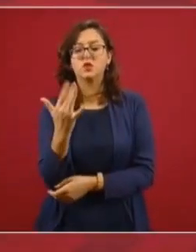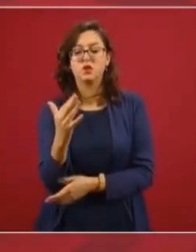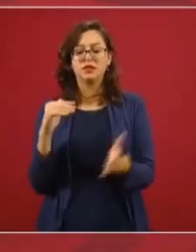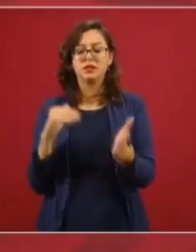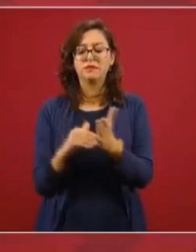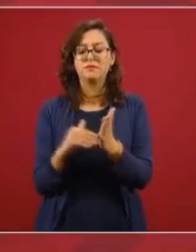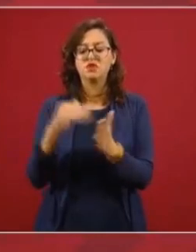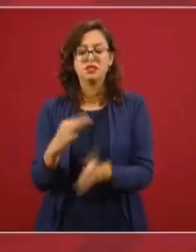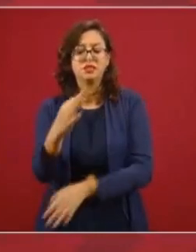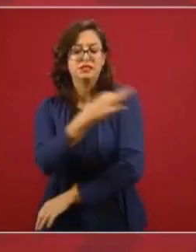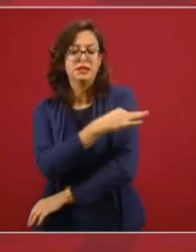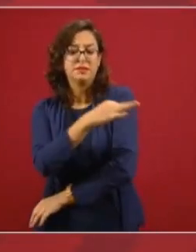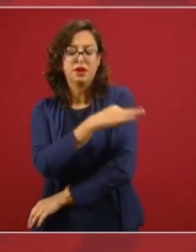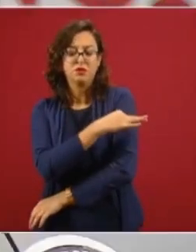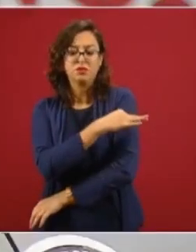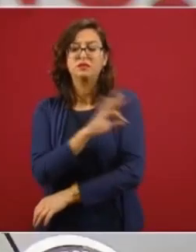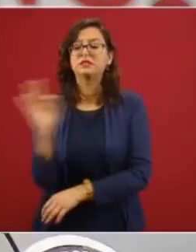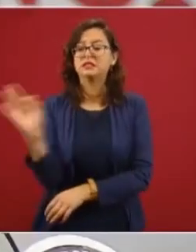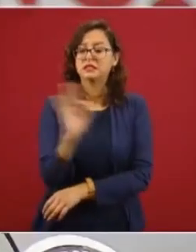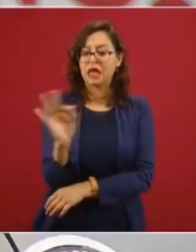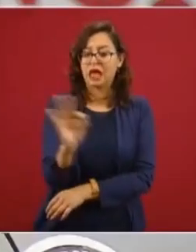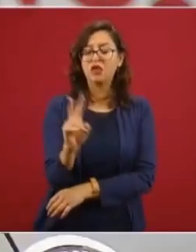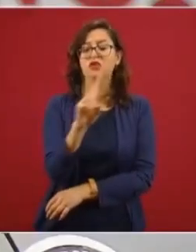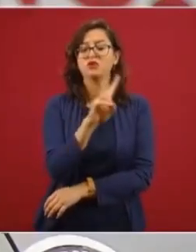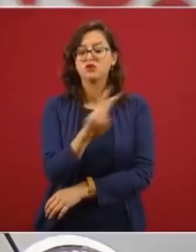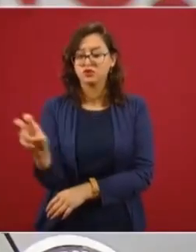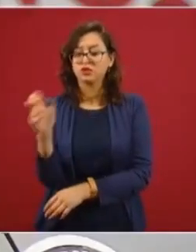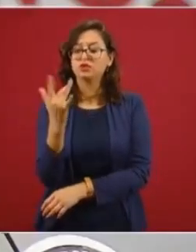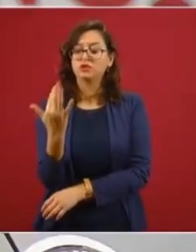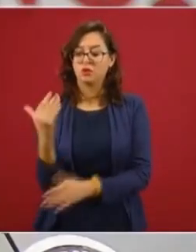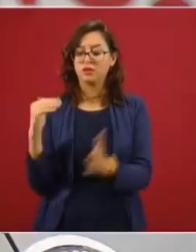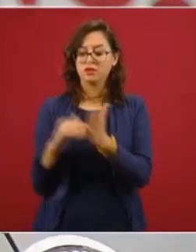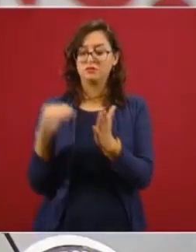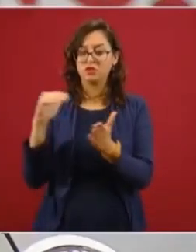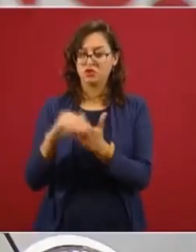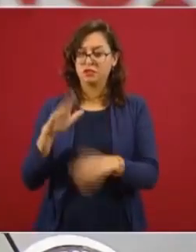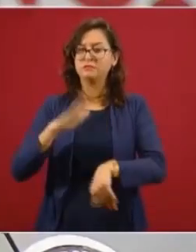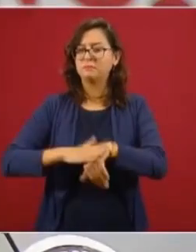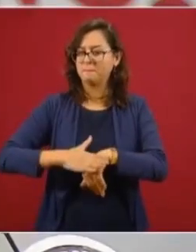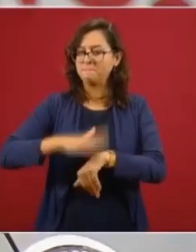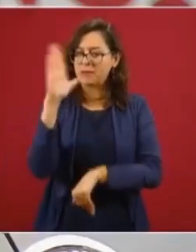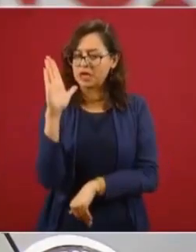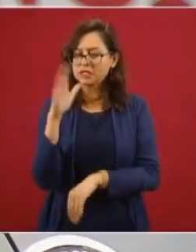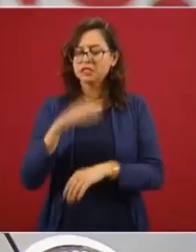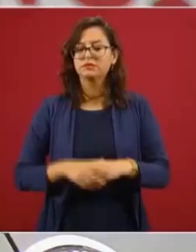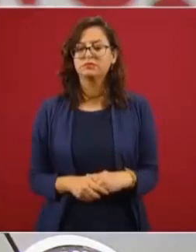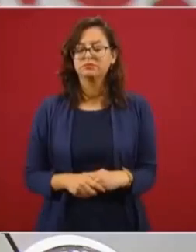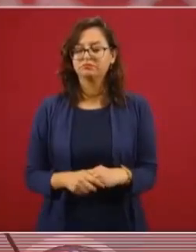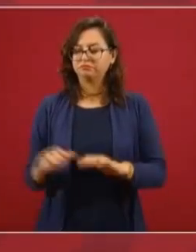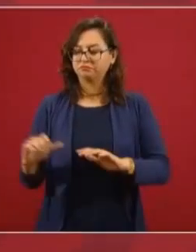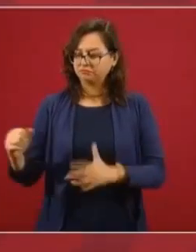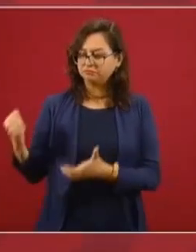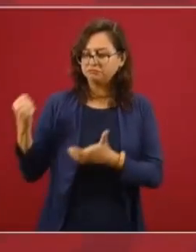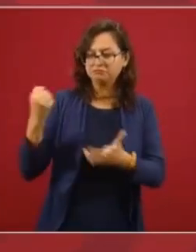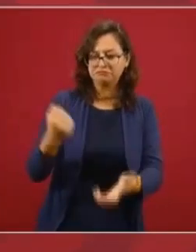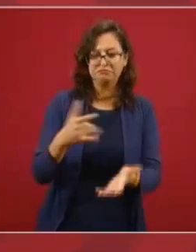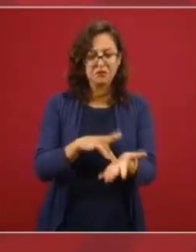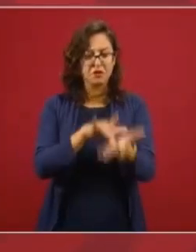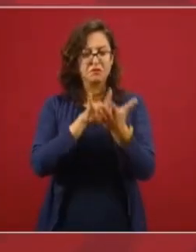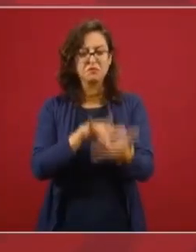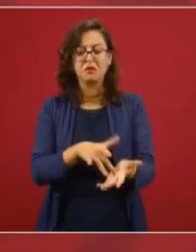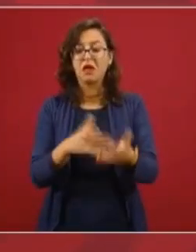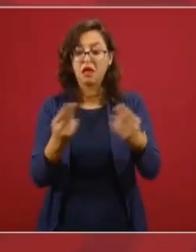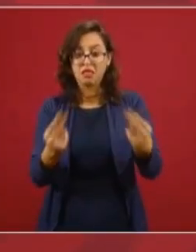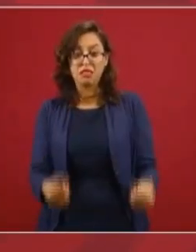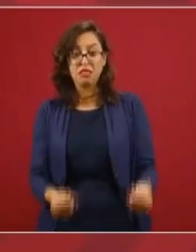dosis, con posibilidad de incrementarse a 250 millones, sin fines de lucro y sin beneficio económico,